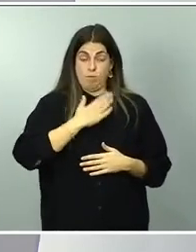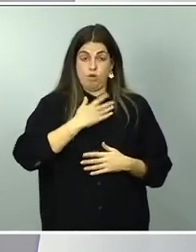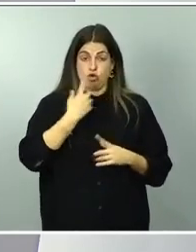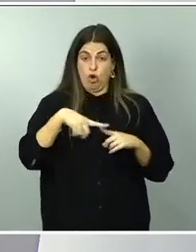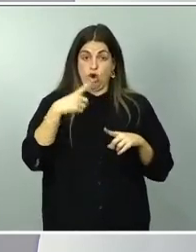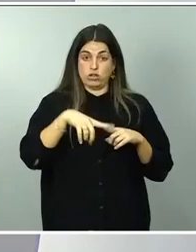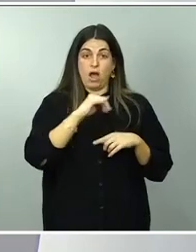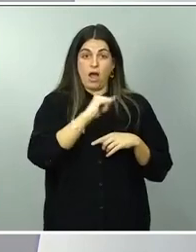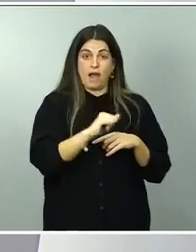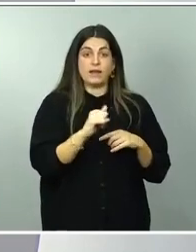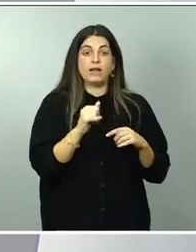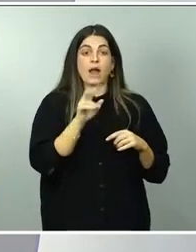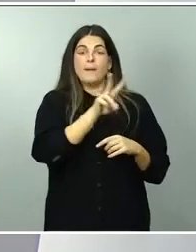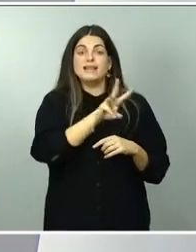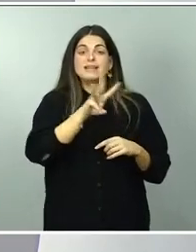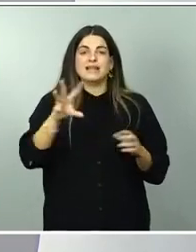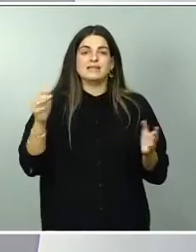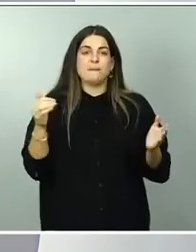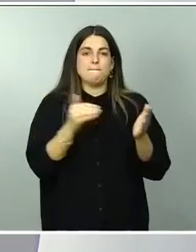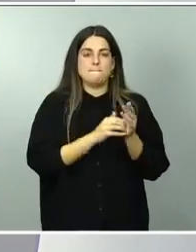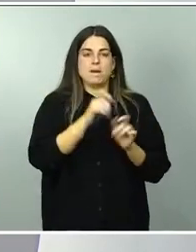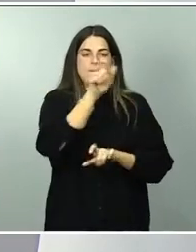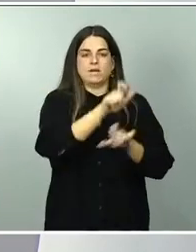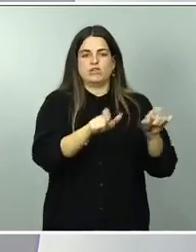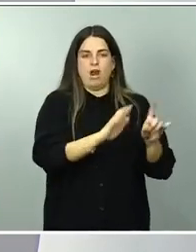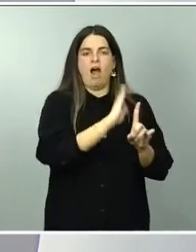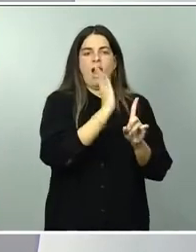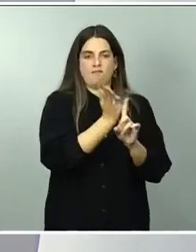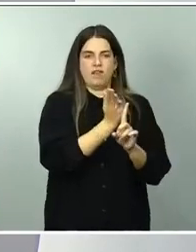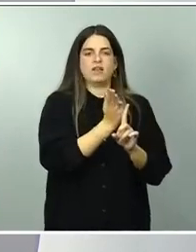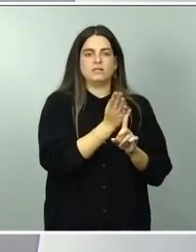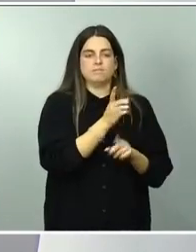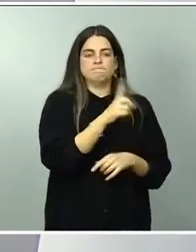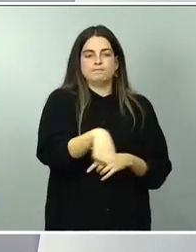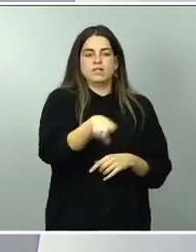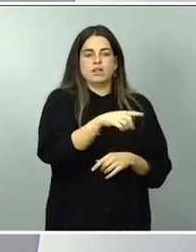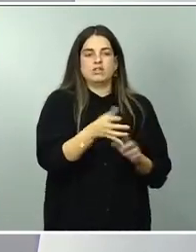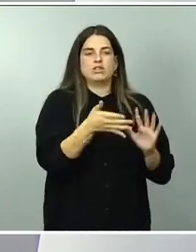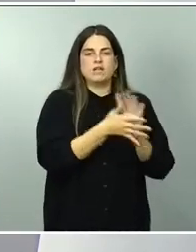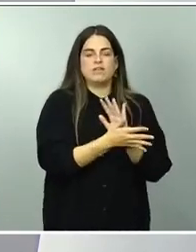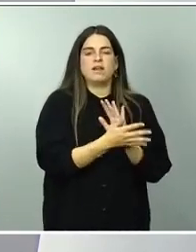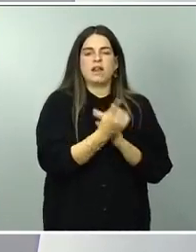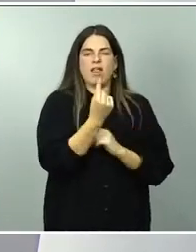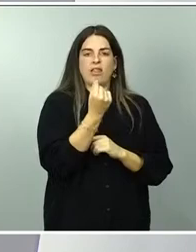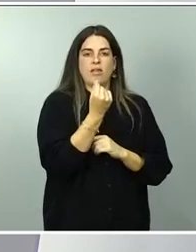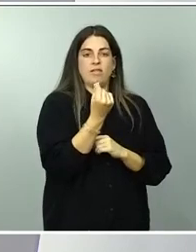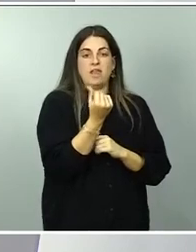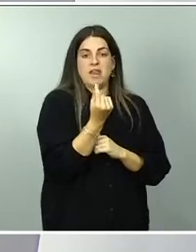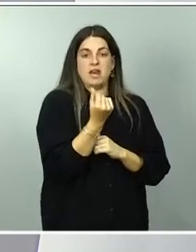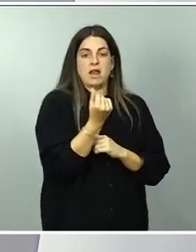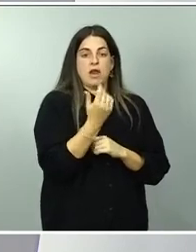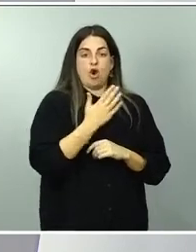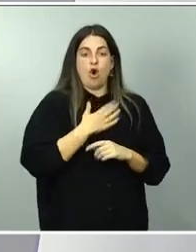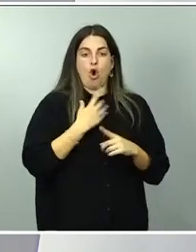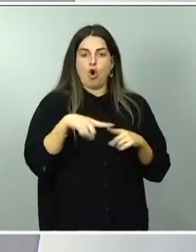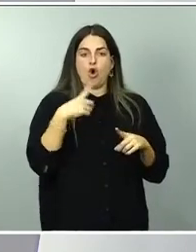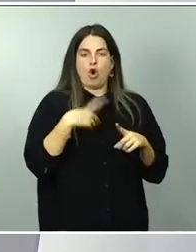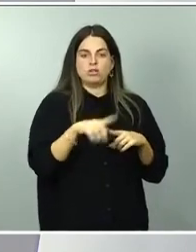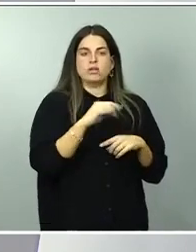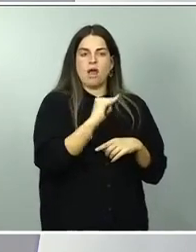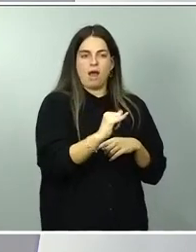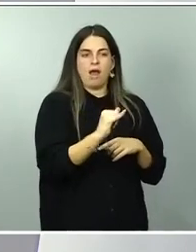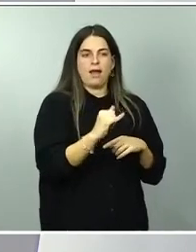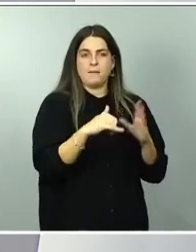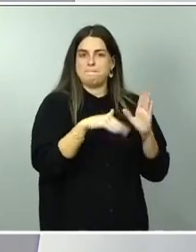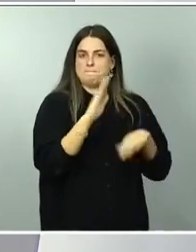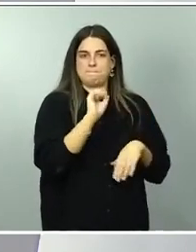23.000 contribuyentes en España, que son los que más patrimonio tienen en nuestro país. La previsión que